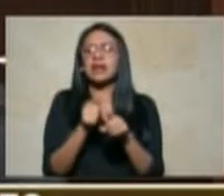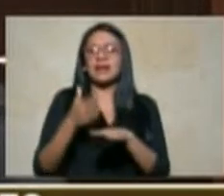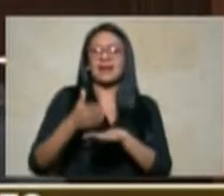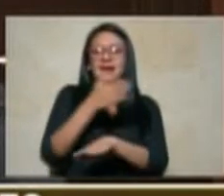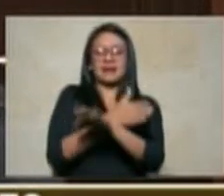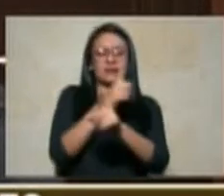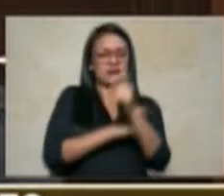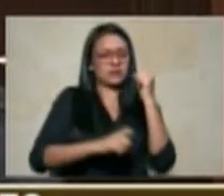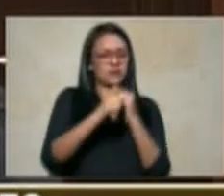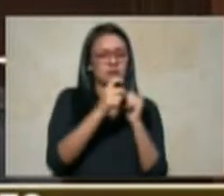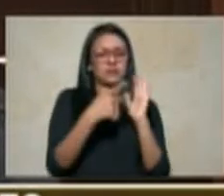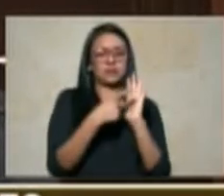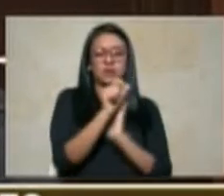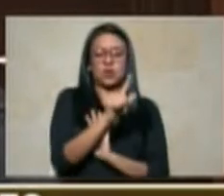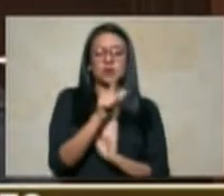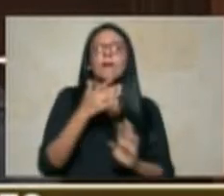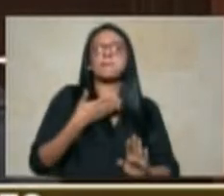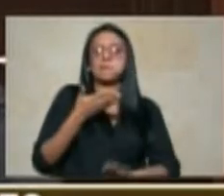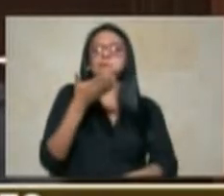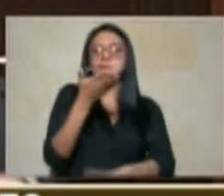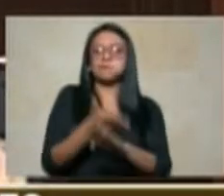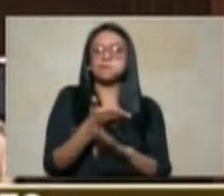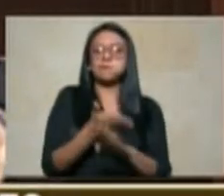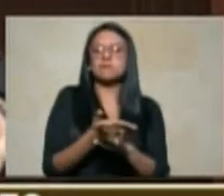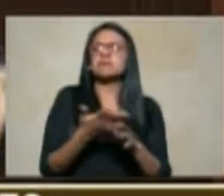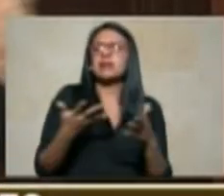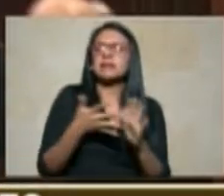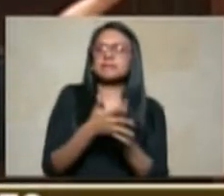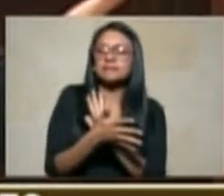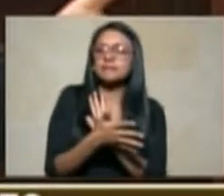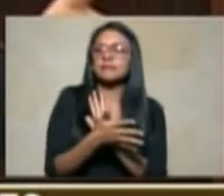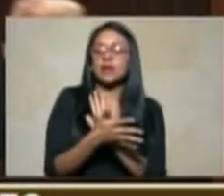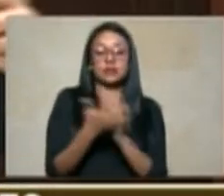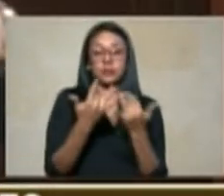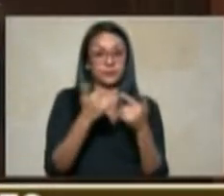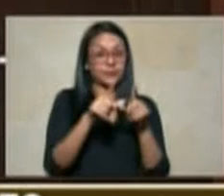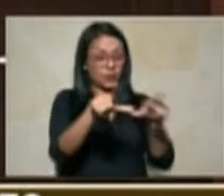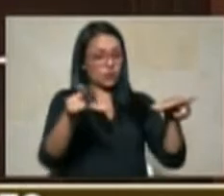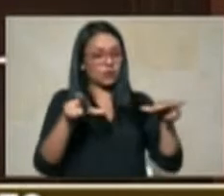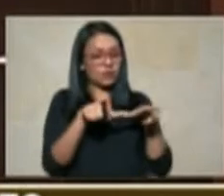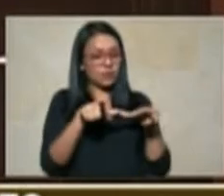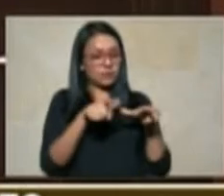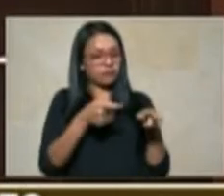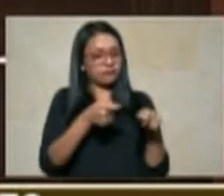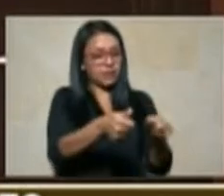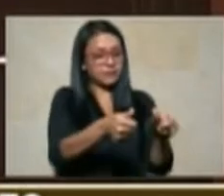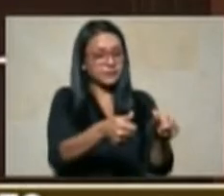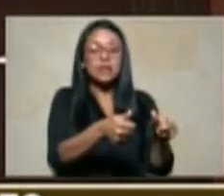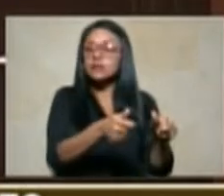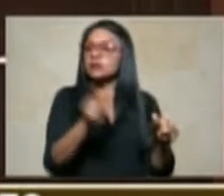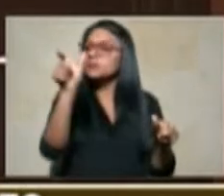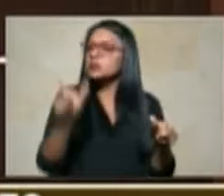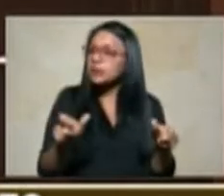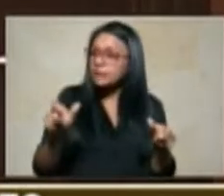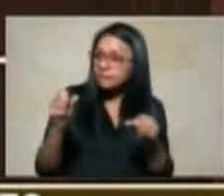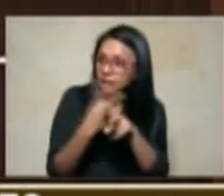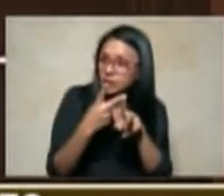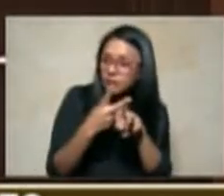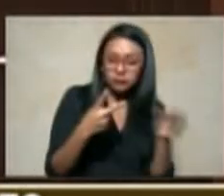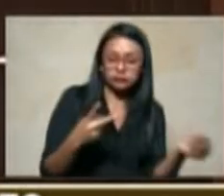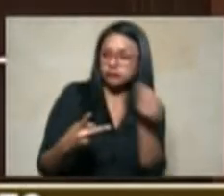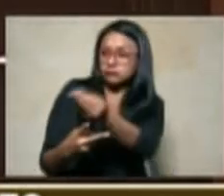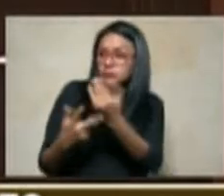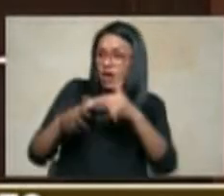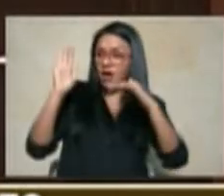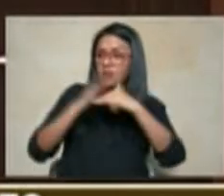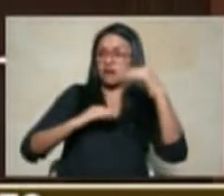que era compremos tierra entreguémosela a los reclamantes y ya está nos evitamos todo el